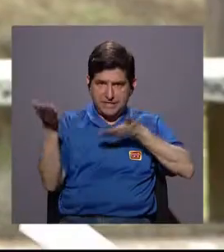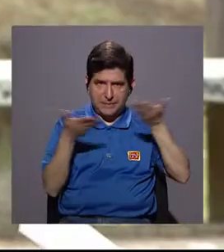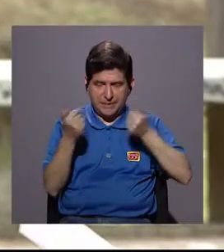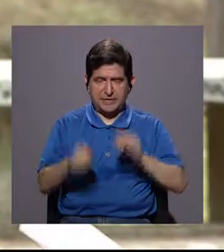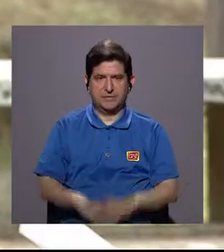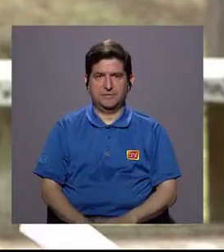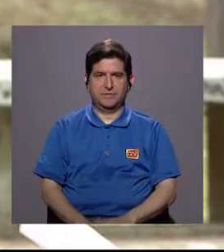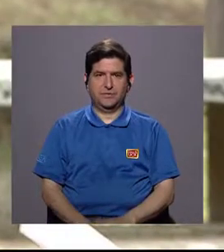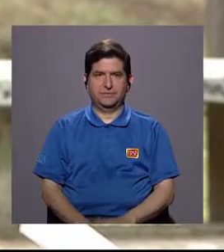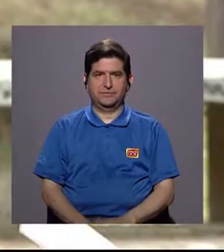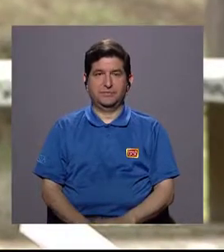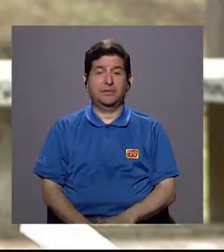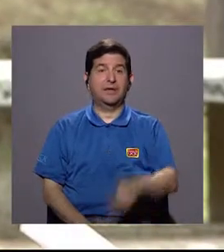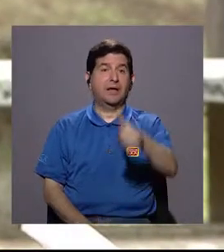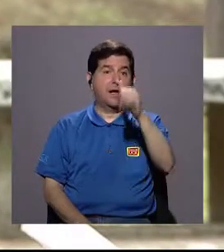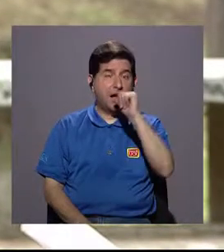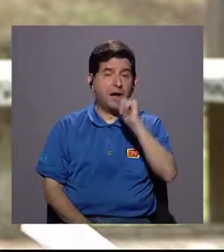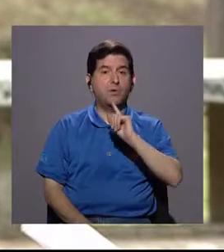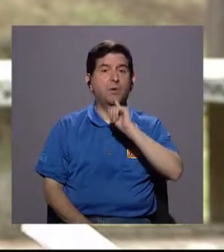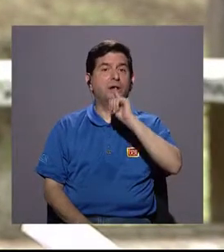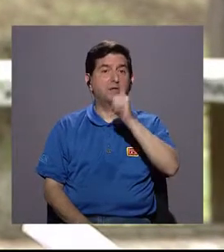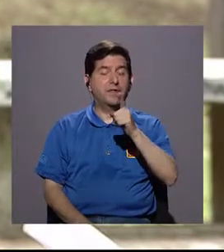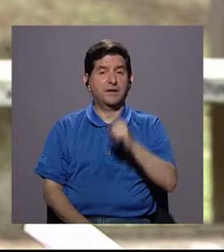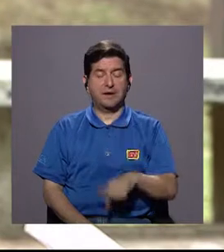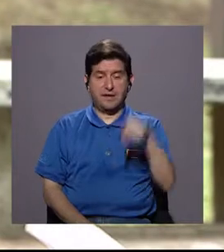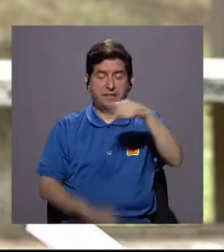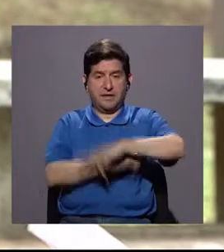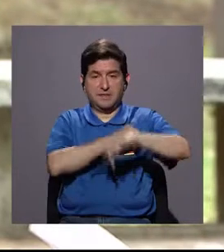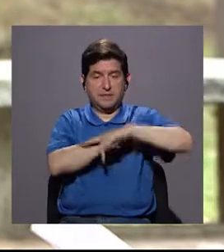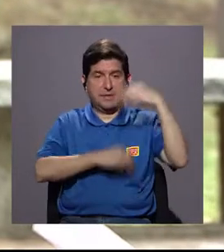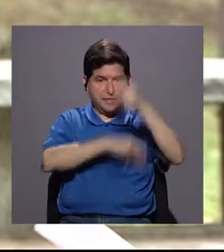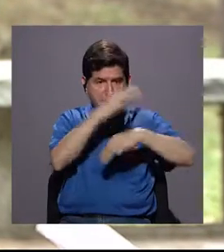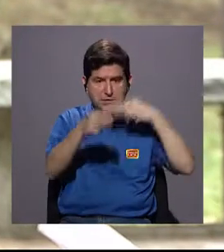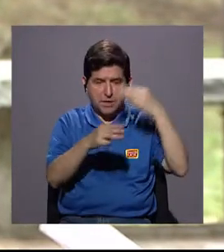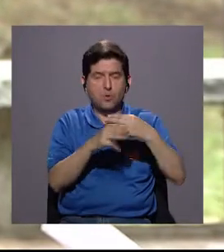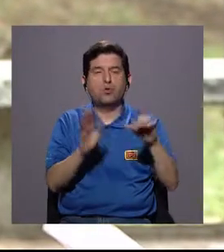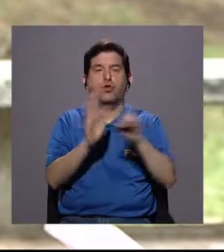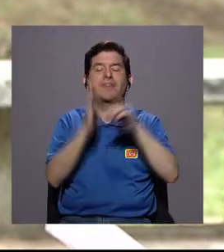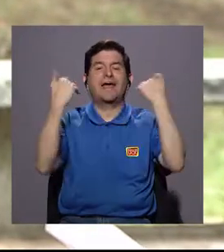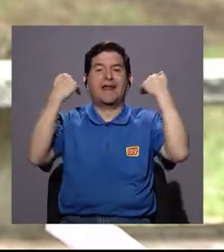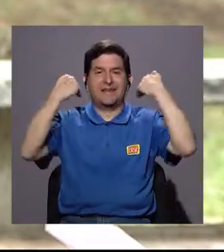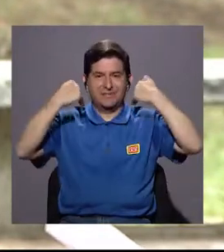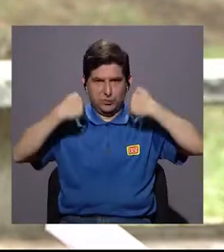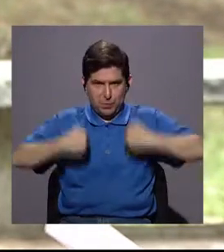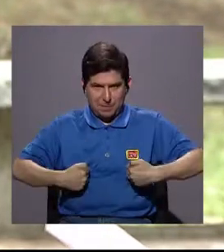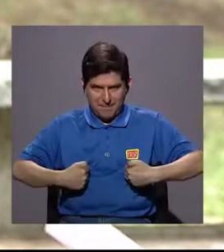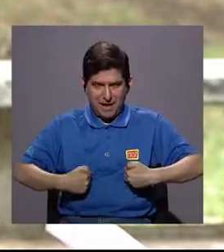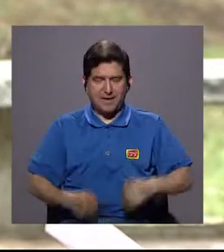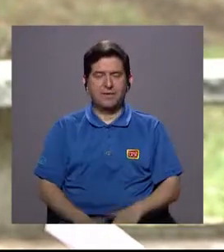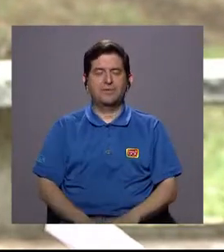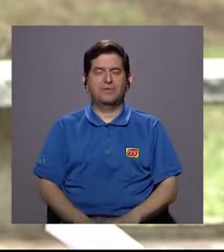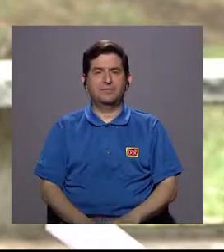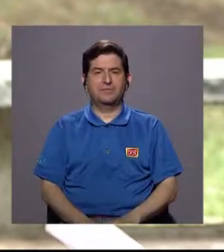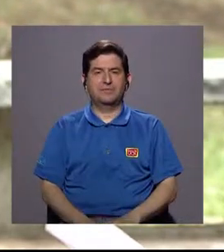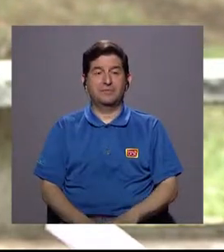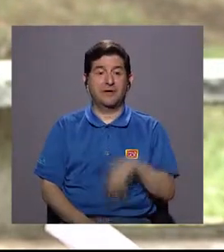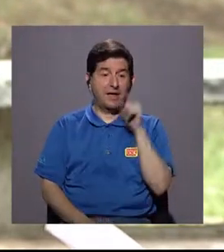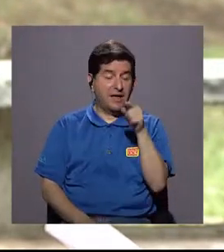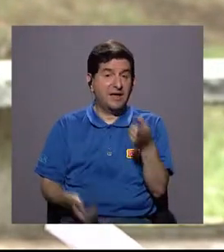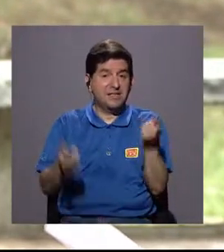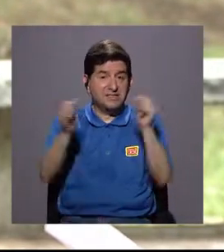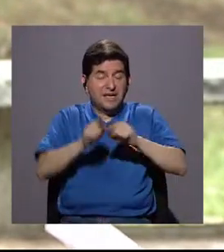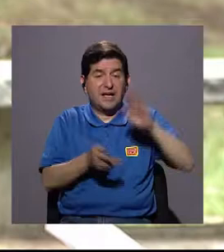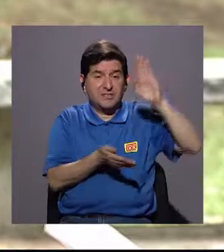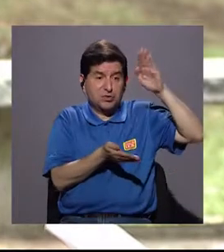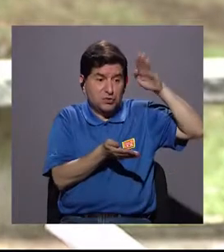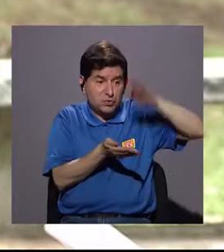y pues el agua que es declarada en nuestro país y a nivel mundial como un derecho humano, un derecho humano al agua y al saneamiento, pues